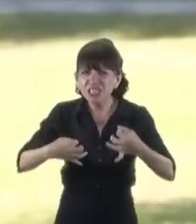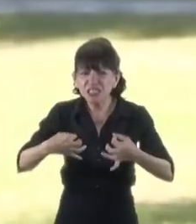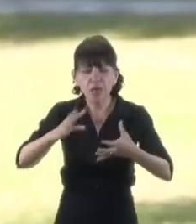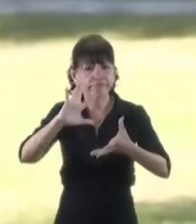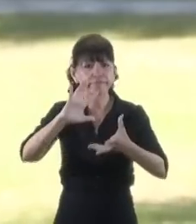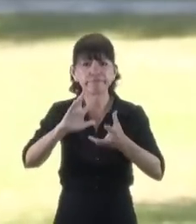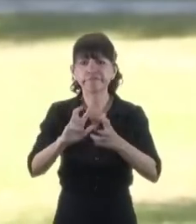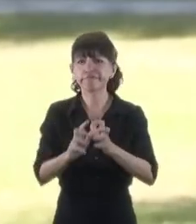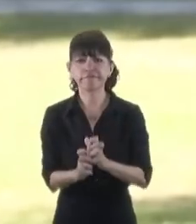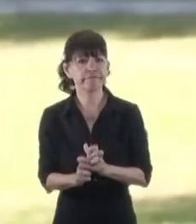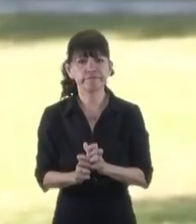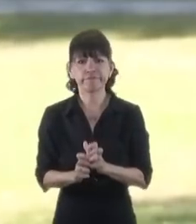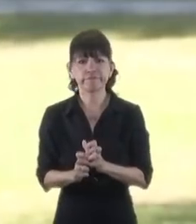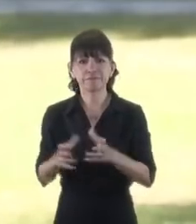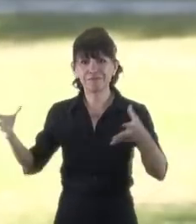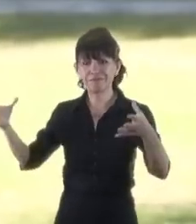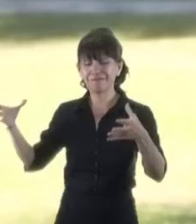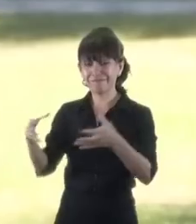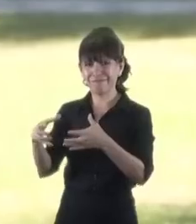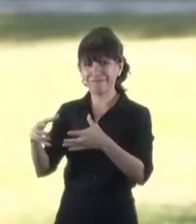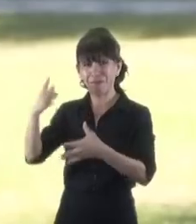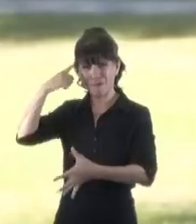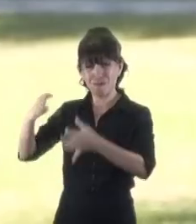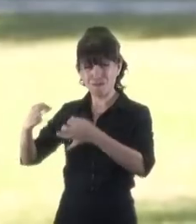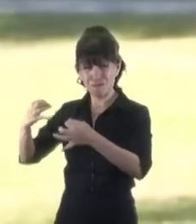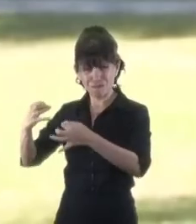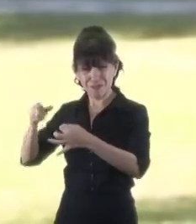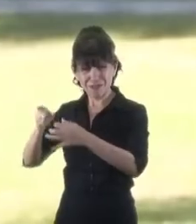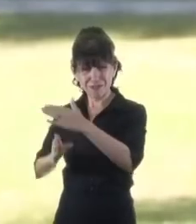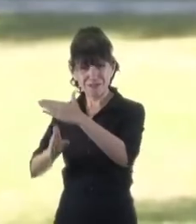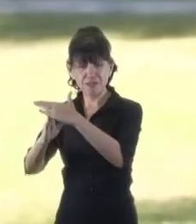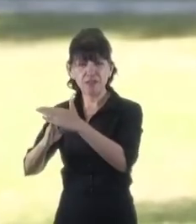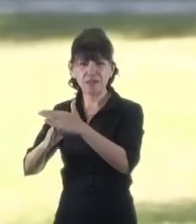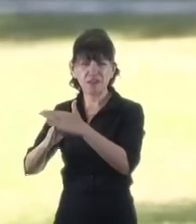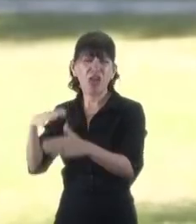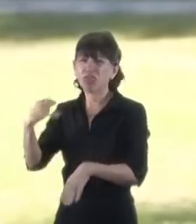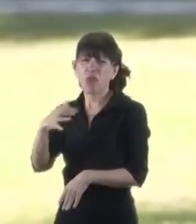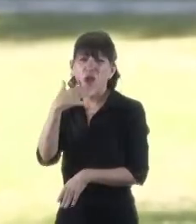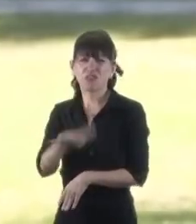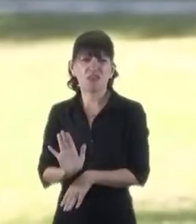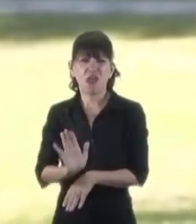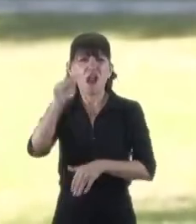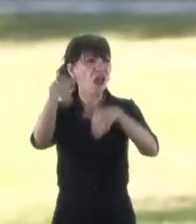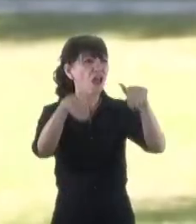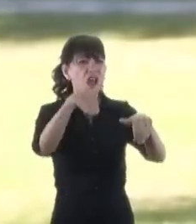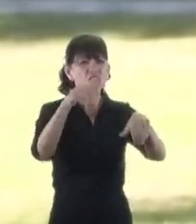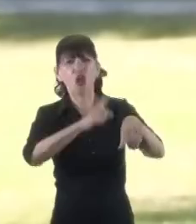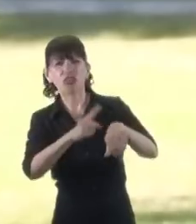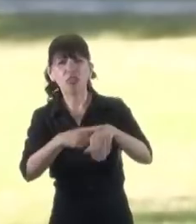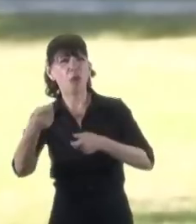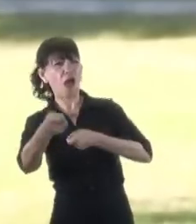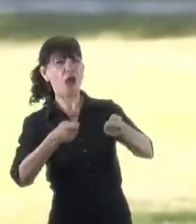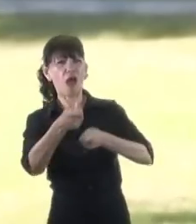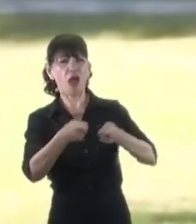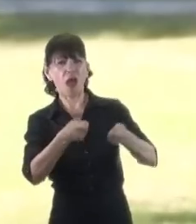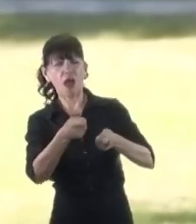El Poder Judicial tiene que entender que no puede manipular los tiempos electorales bajo el pretexto de